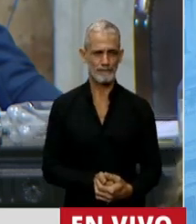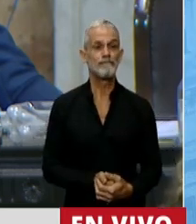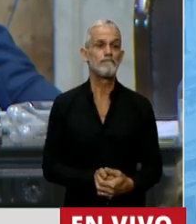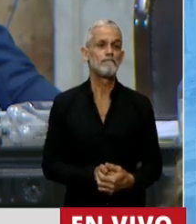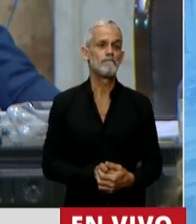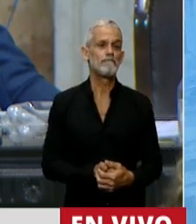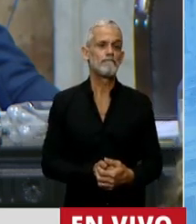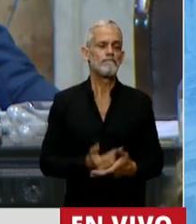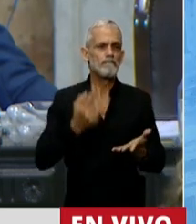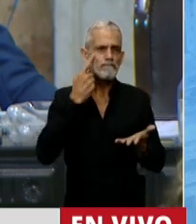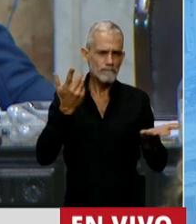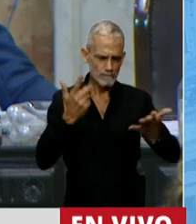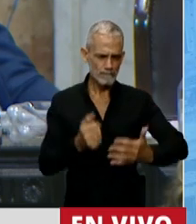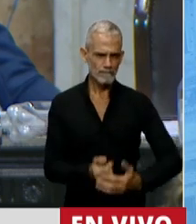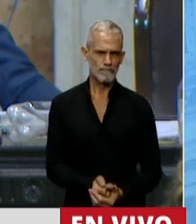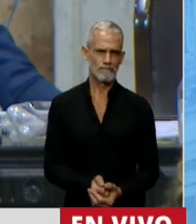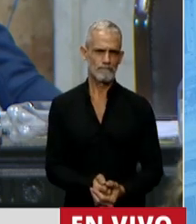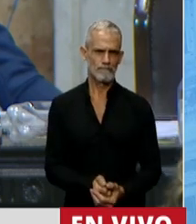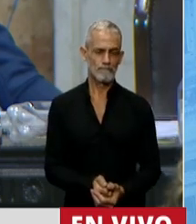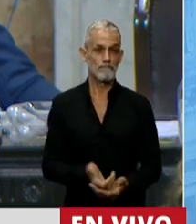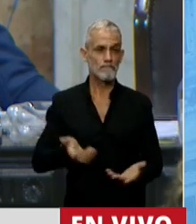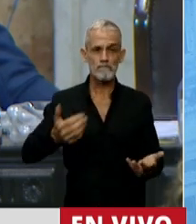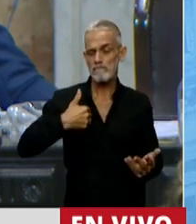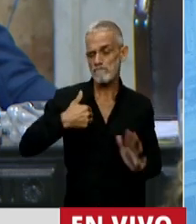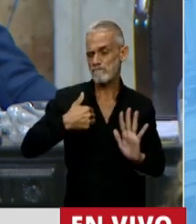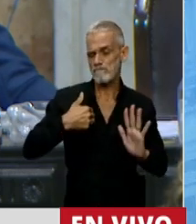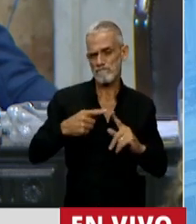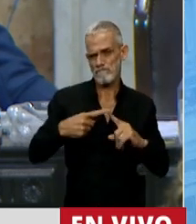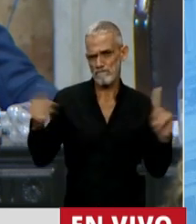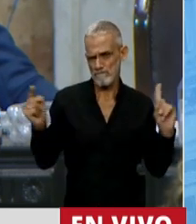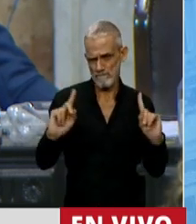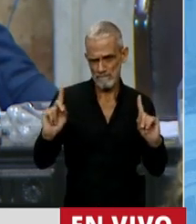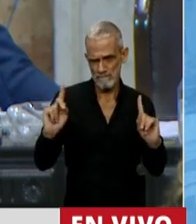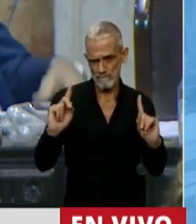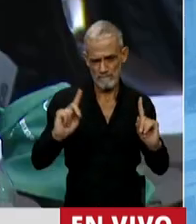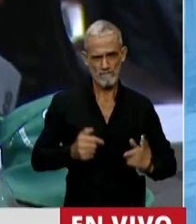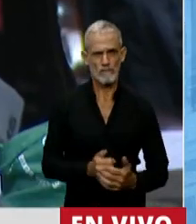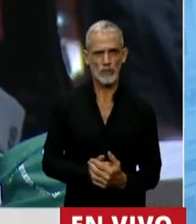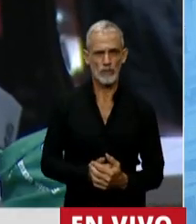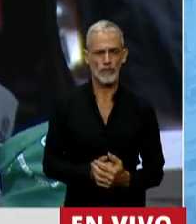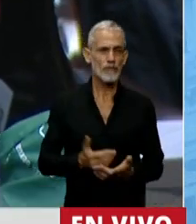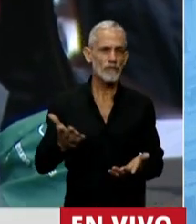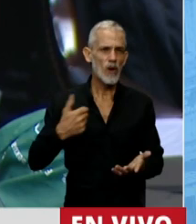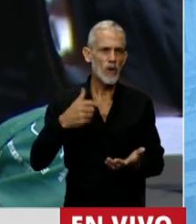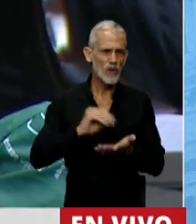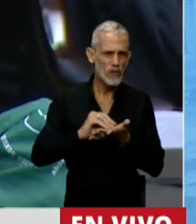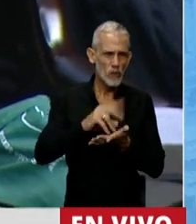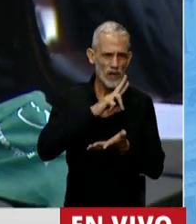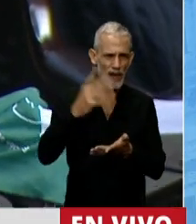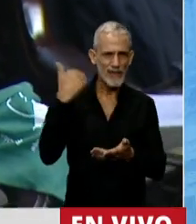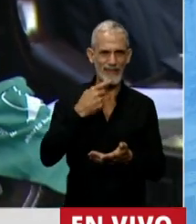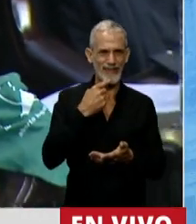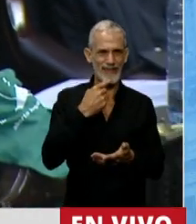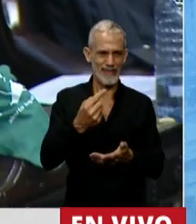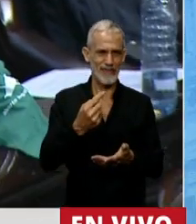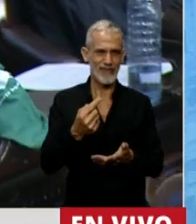Mire, señor Presidente, no voy a ser muy largo. Una diputada preeminante dijo